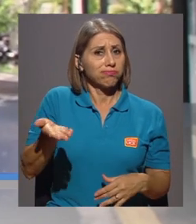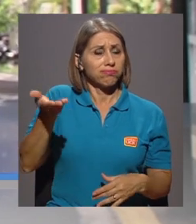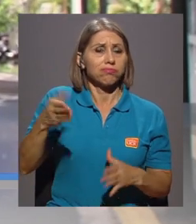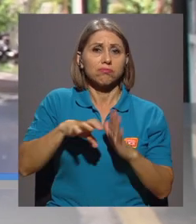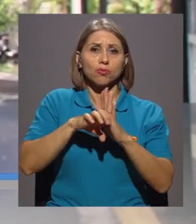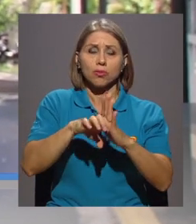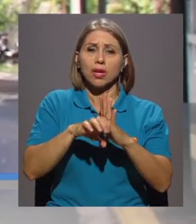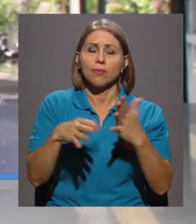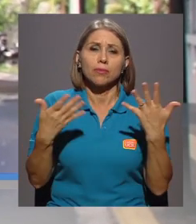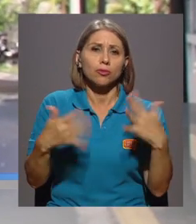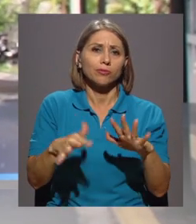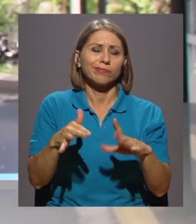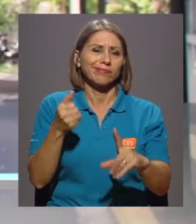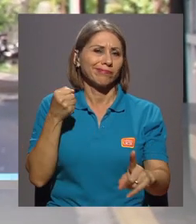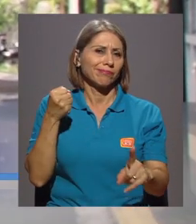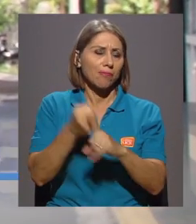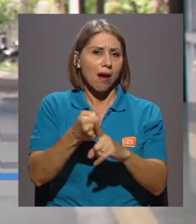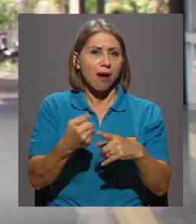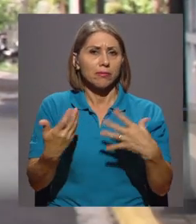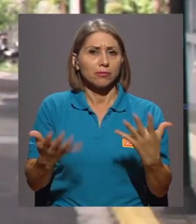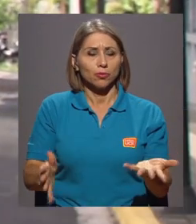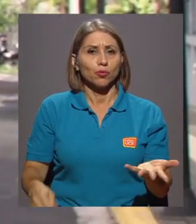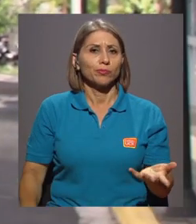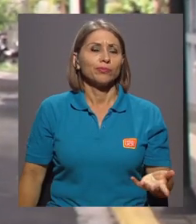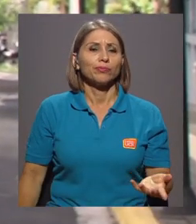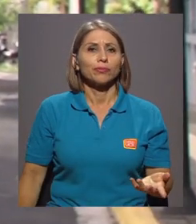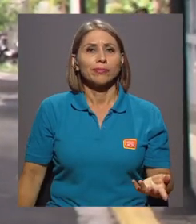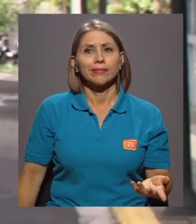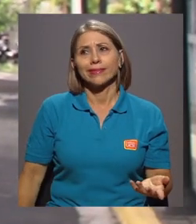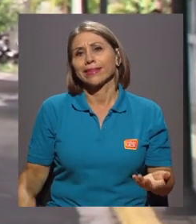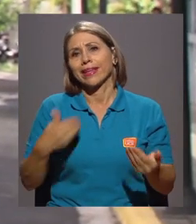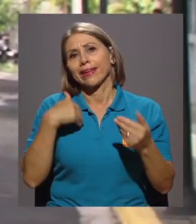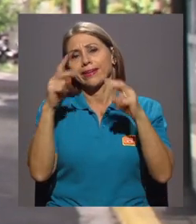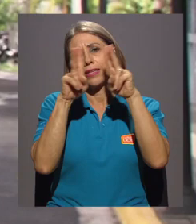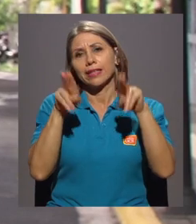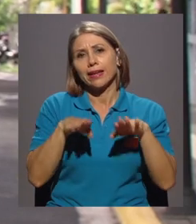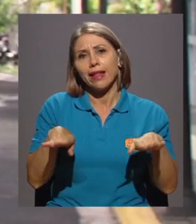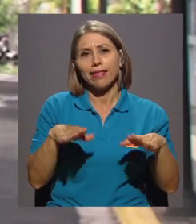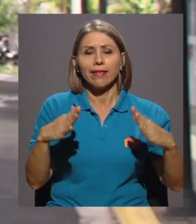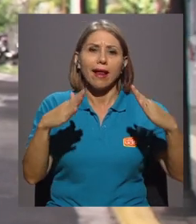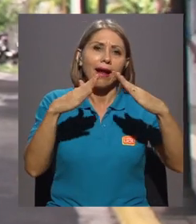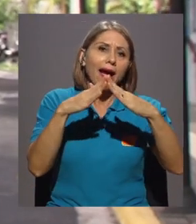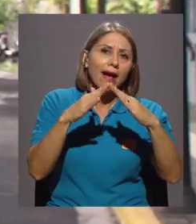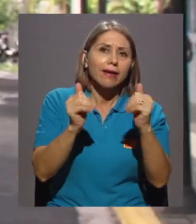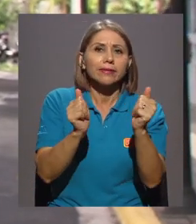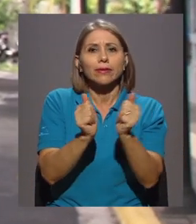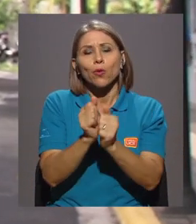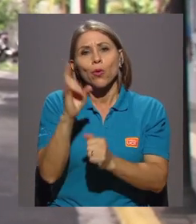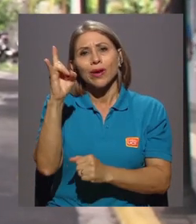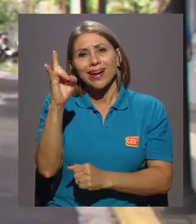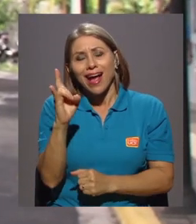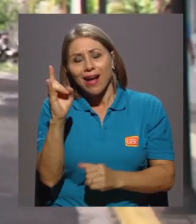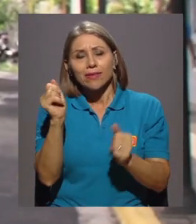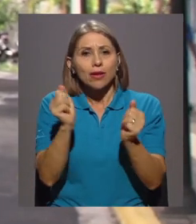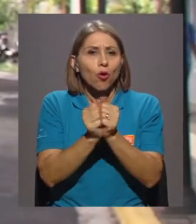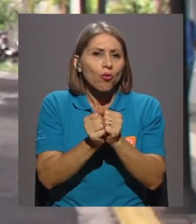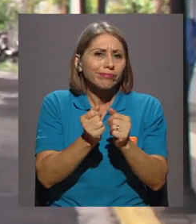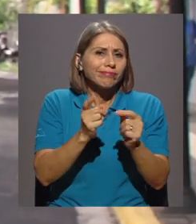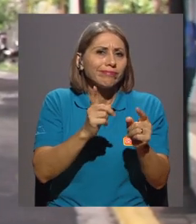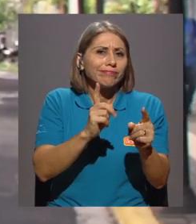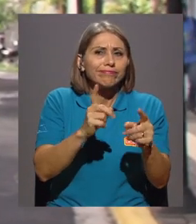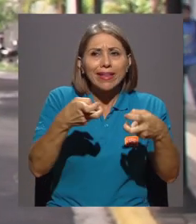nos ha generado un alto impacto el tener, que usted tenga internet en la casa, que tenga cable, que tenga la parte, entonces,